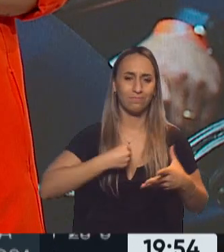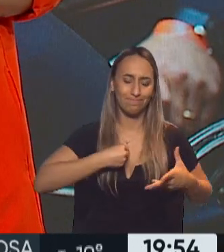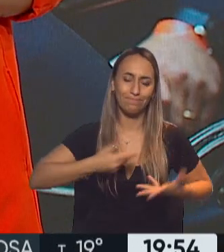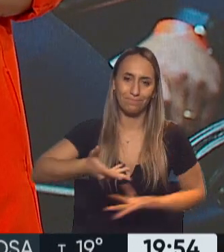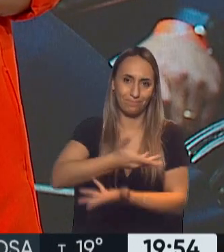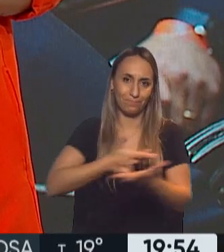situación como esta.